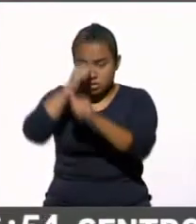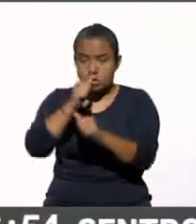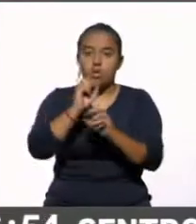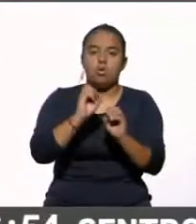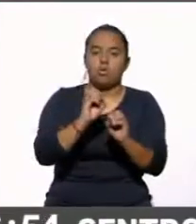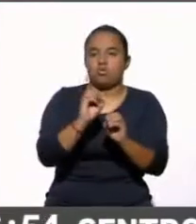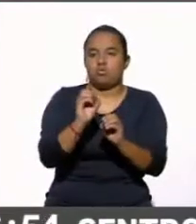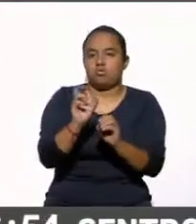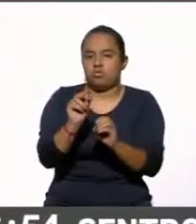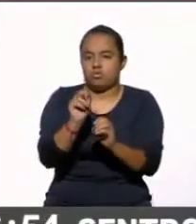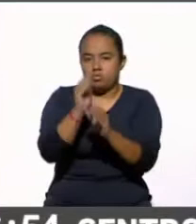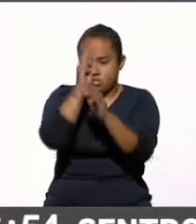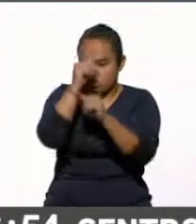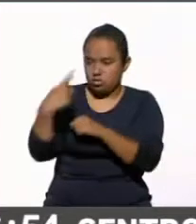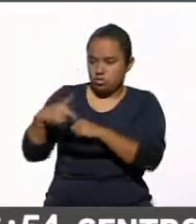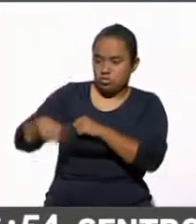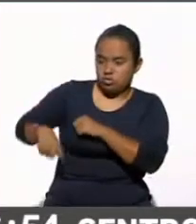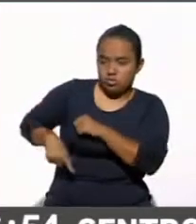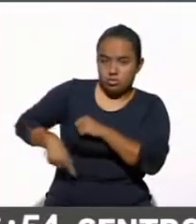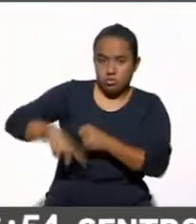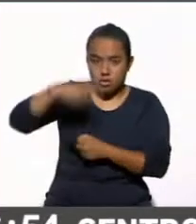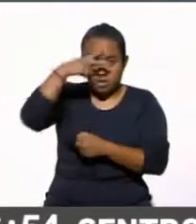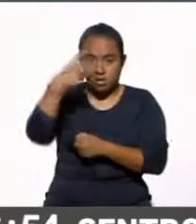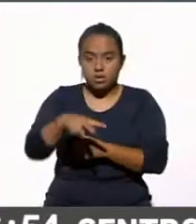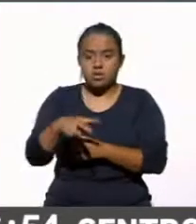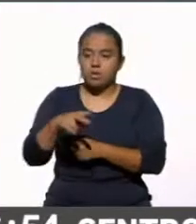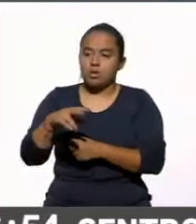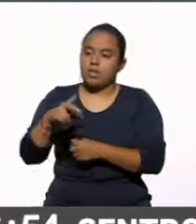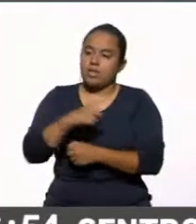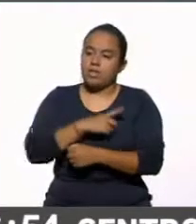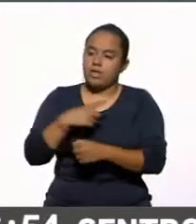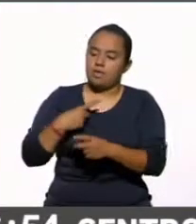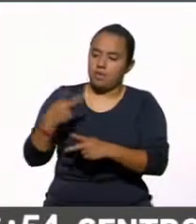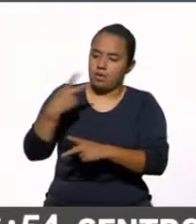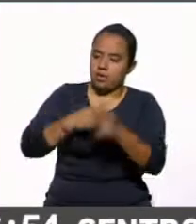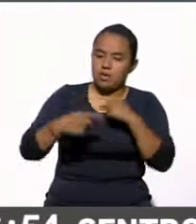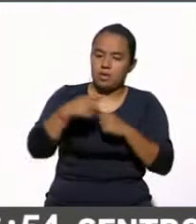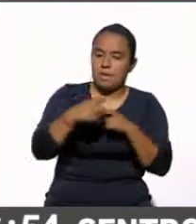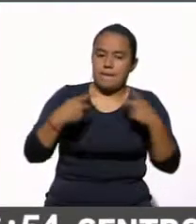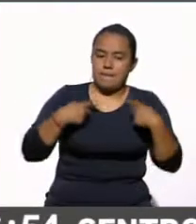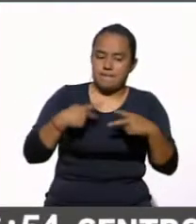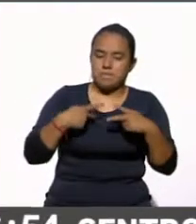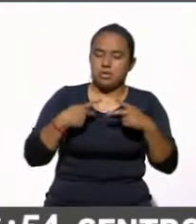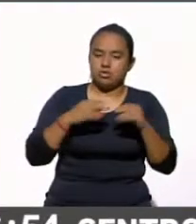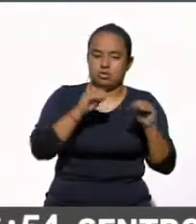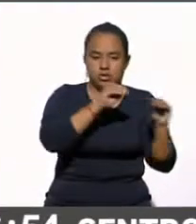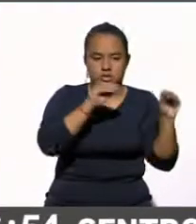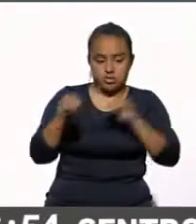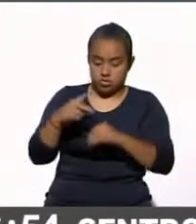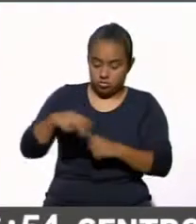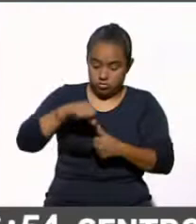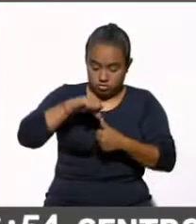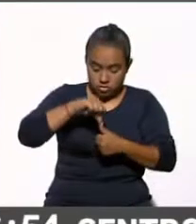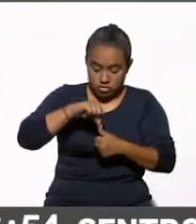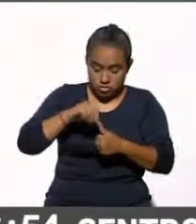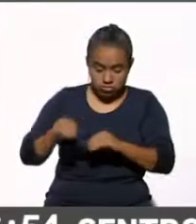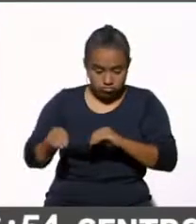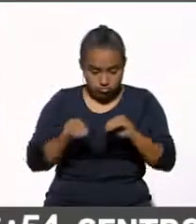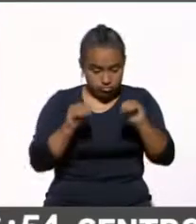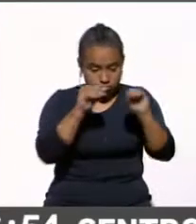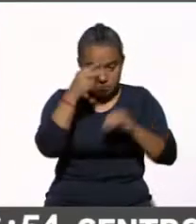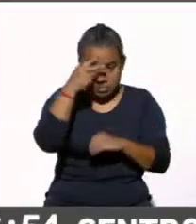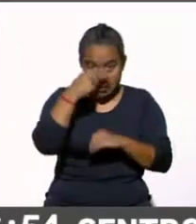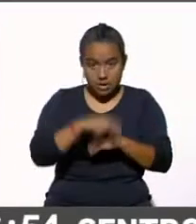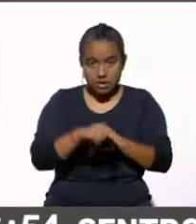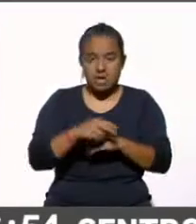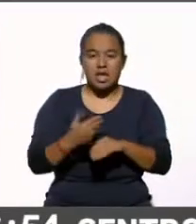desacuerdo que el gobierno mexicano permita la entrada al país de los migrantes de Centroamérica? Antes de